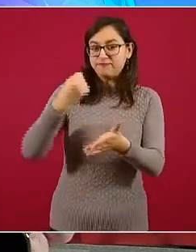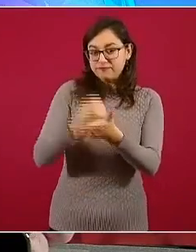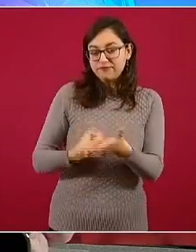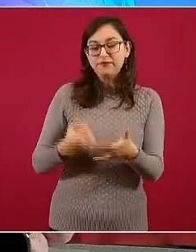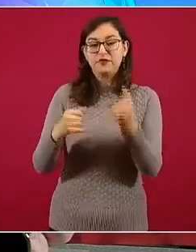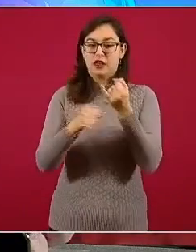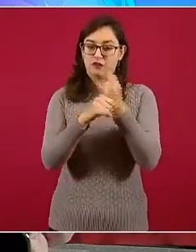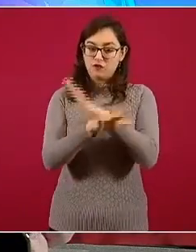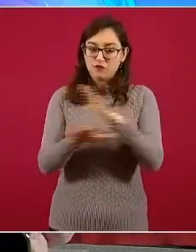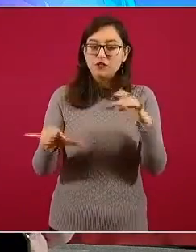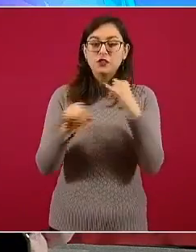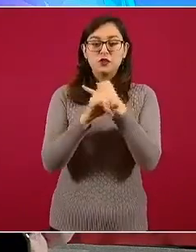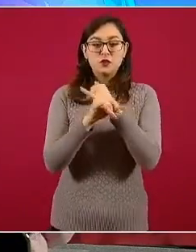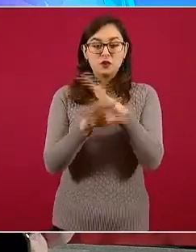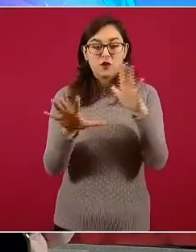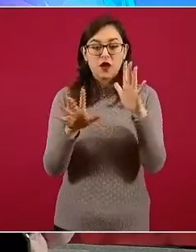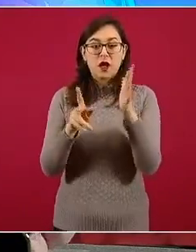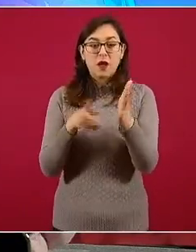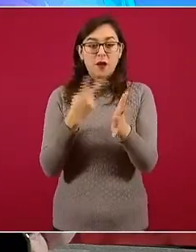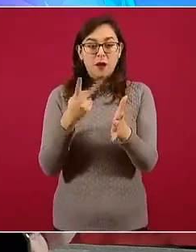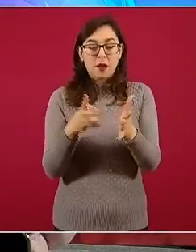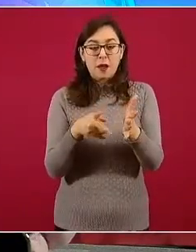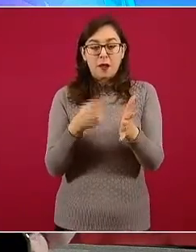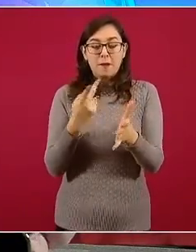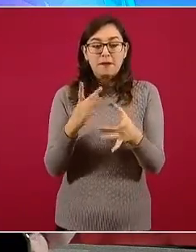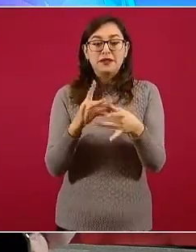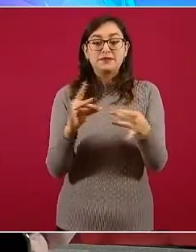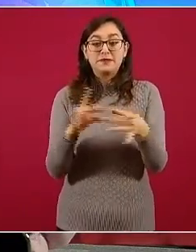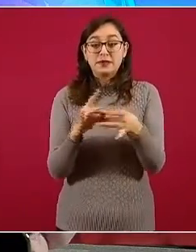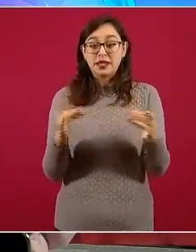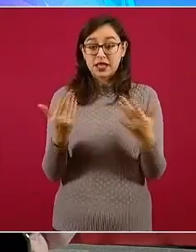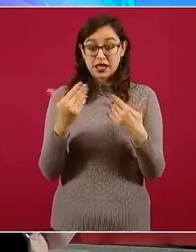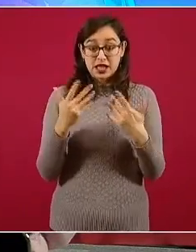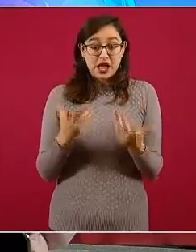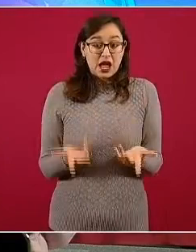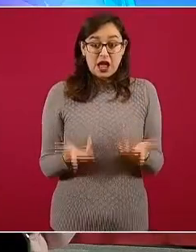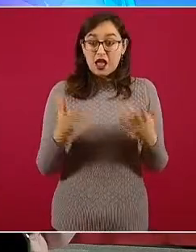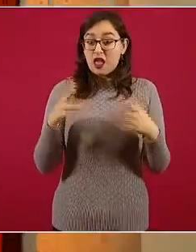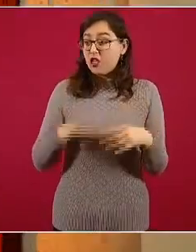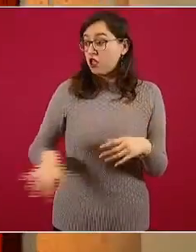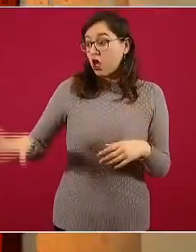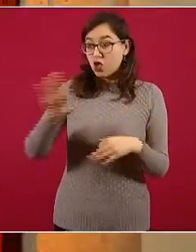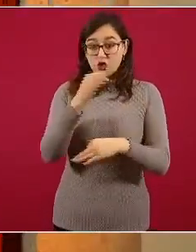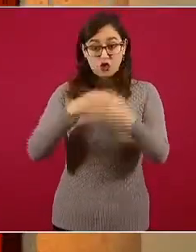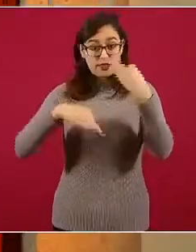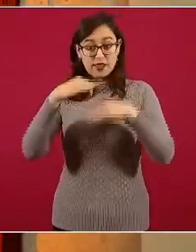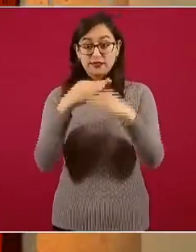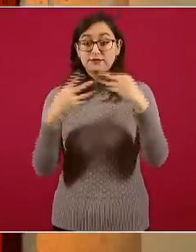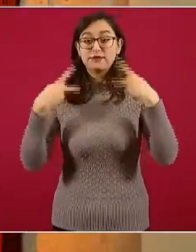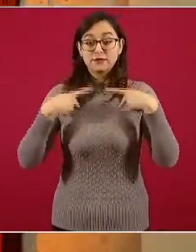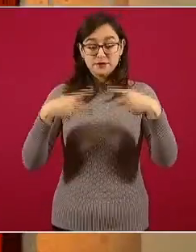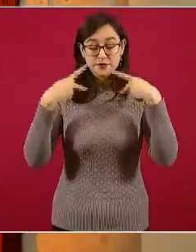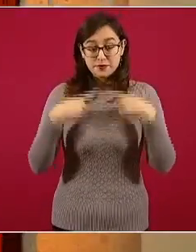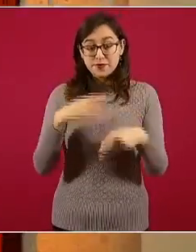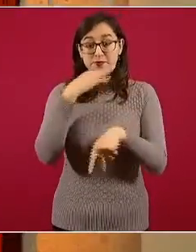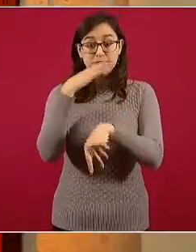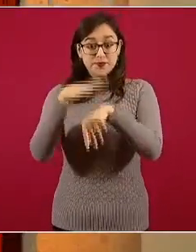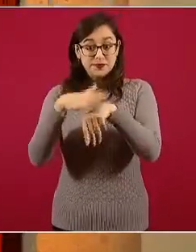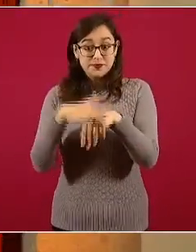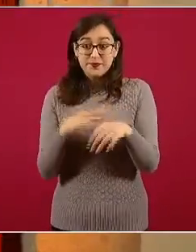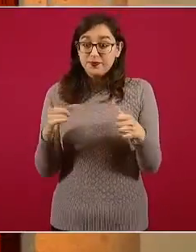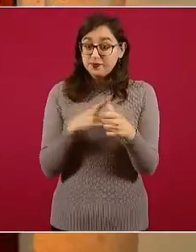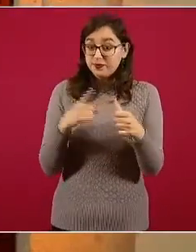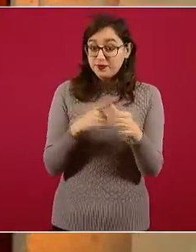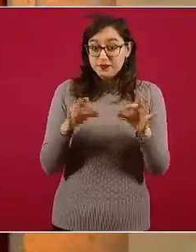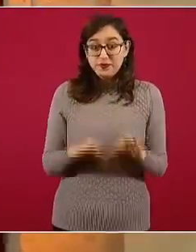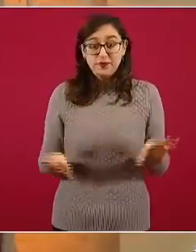tanto en los medios de comunicación como en la población general. El componente de esto, el hecho de estar priorizando